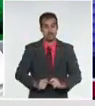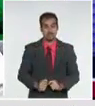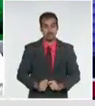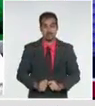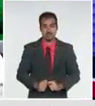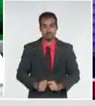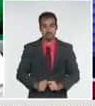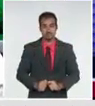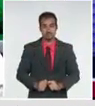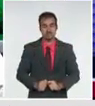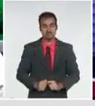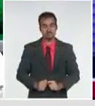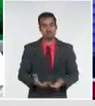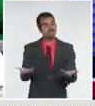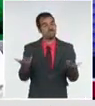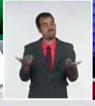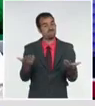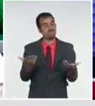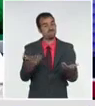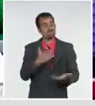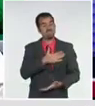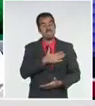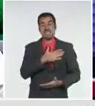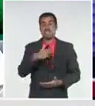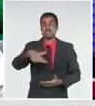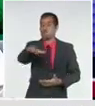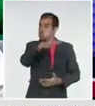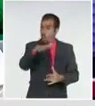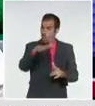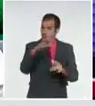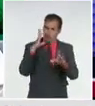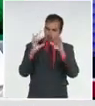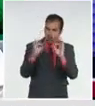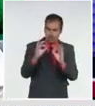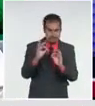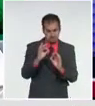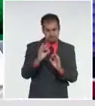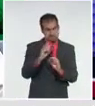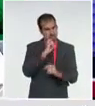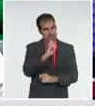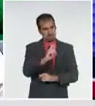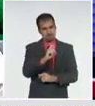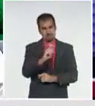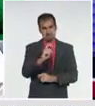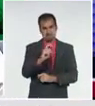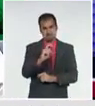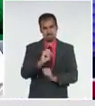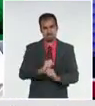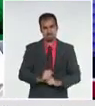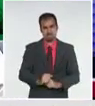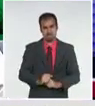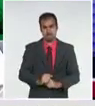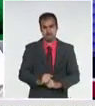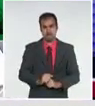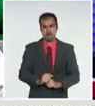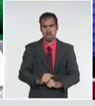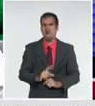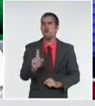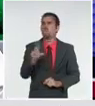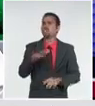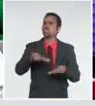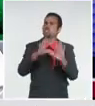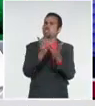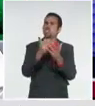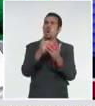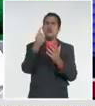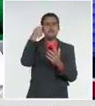todos, como también hemos visto en algunos comentarios en Cuba Debate, no todos podemos dejárselo a las organizaciones, a